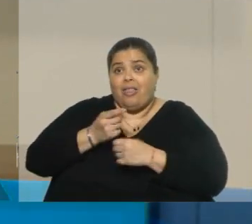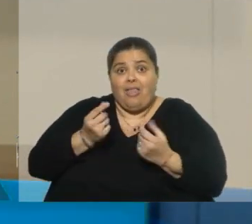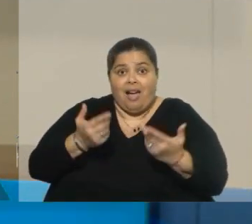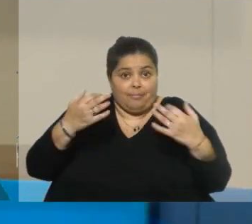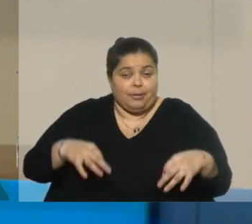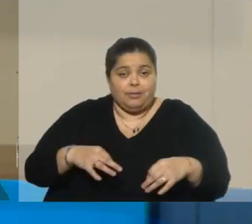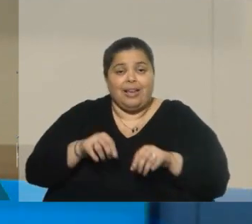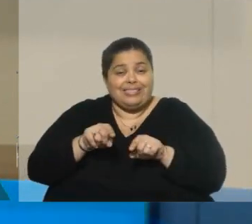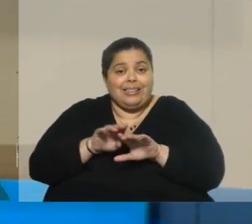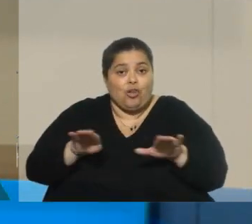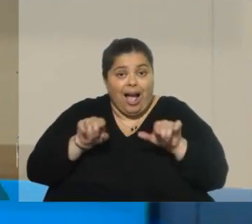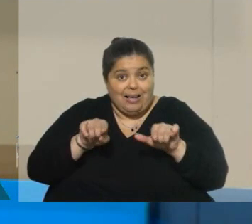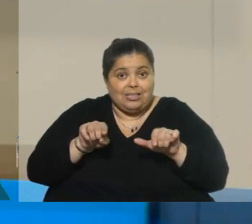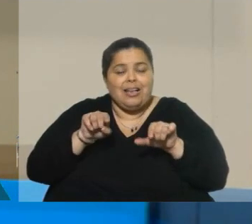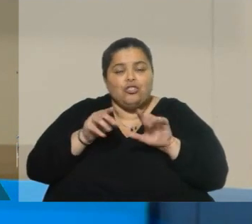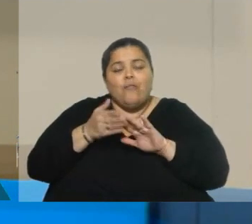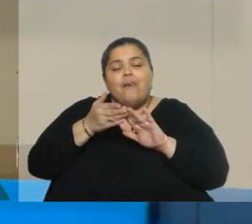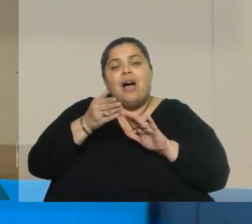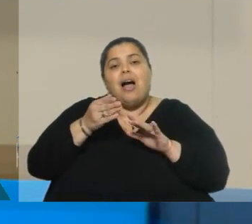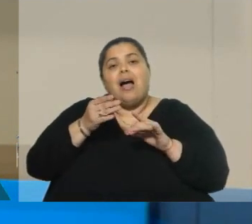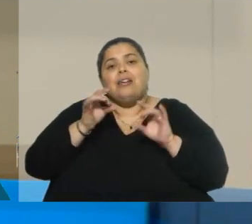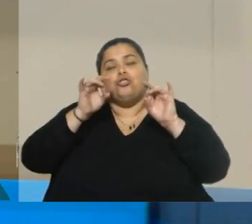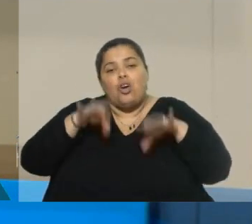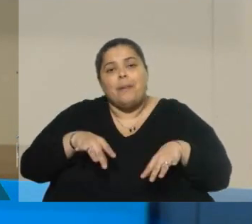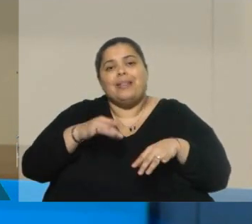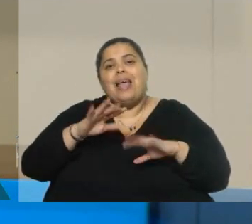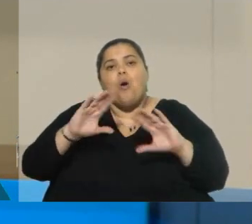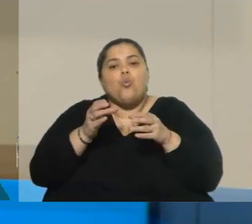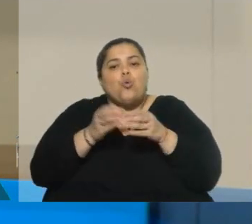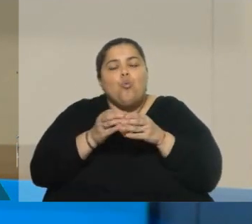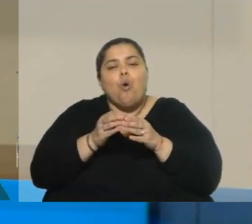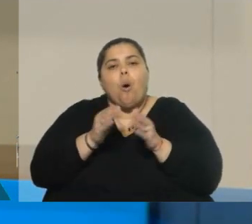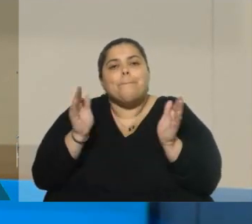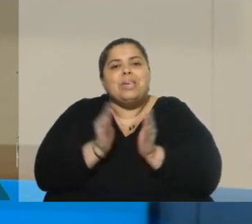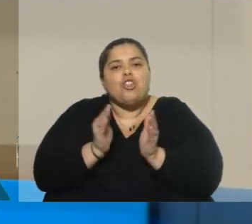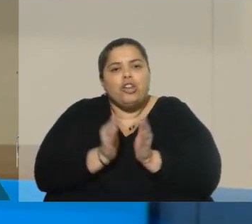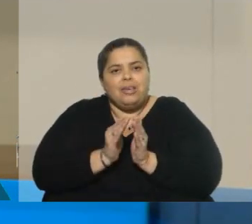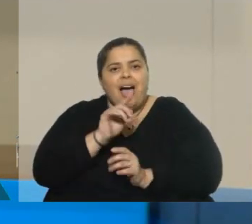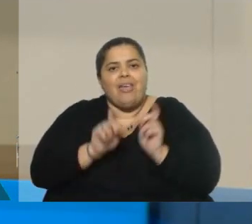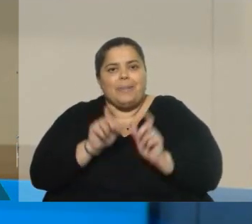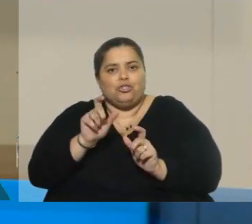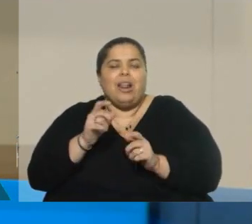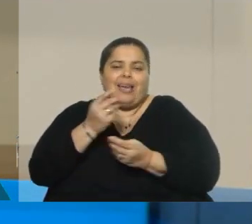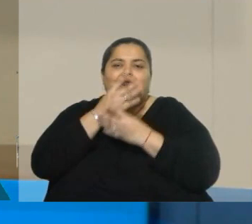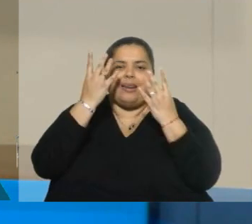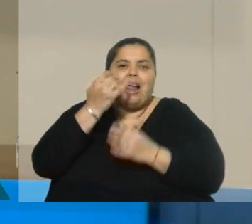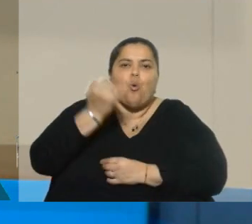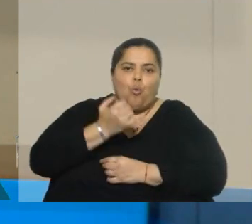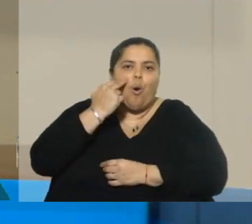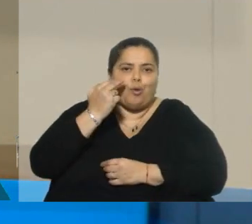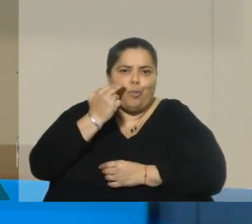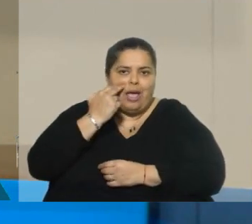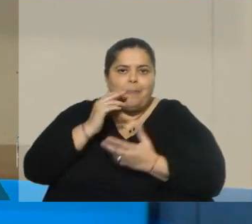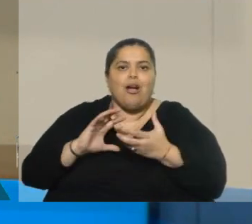algunos casos esto va alcanzar solo a una minoría de personas que en general tuvieron problemas, tuvieron